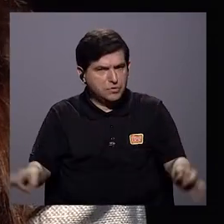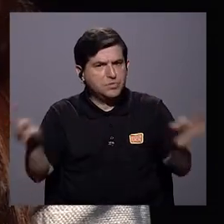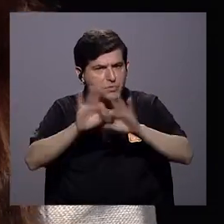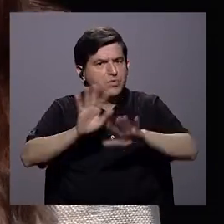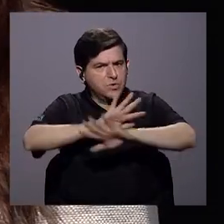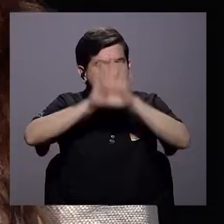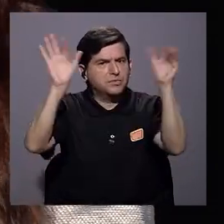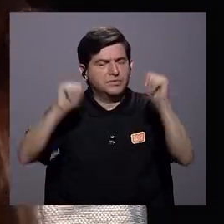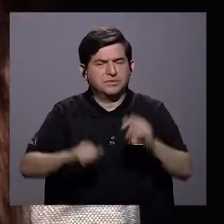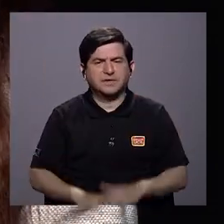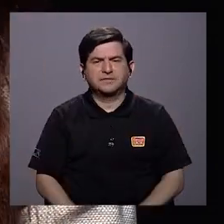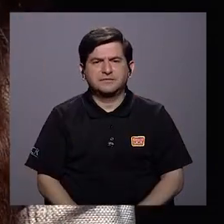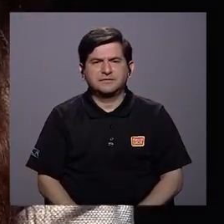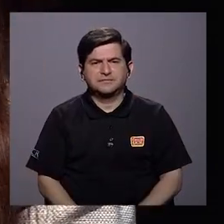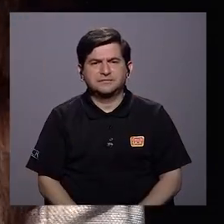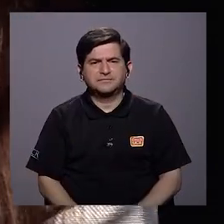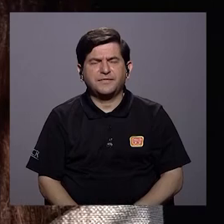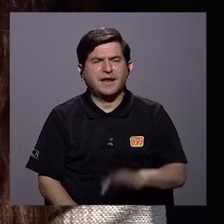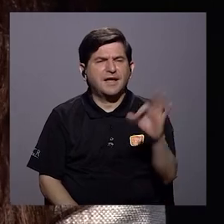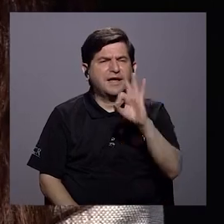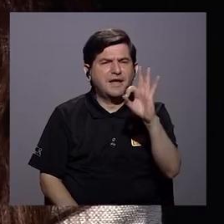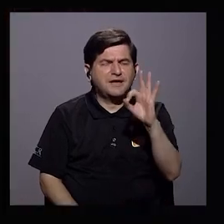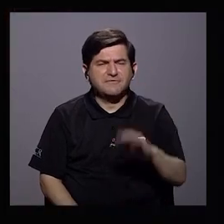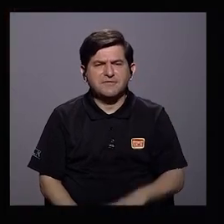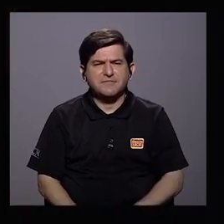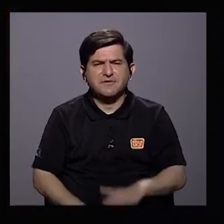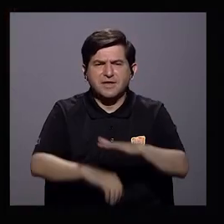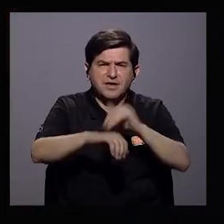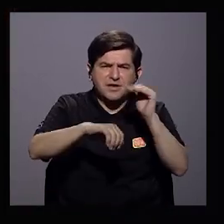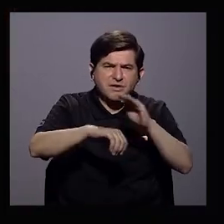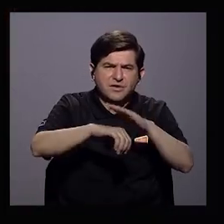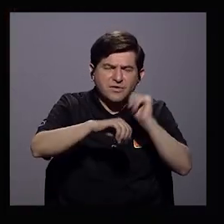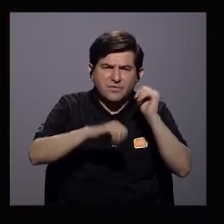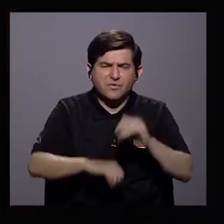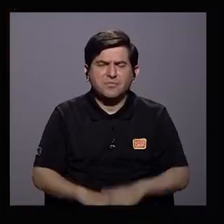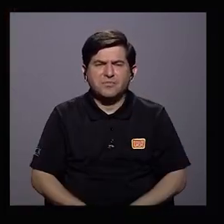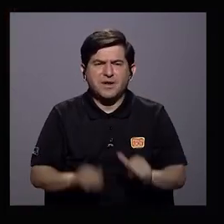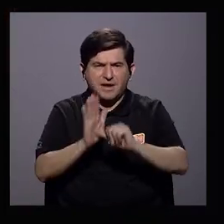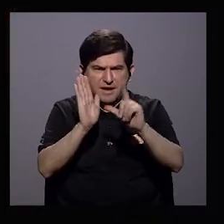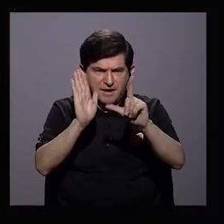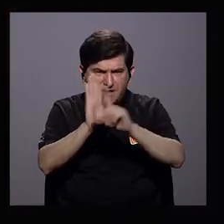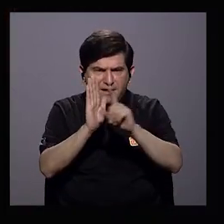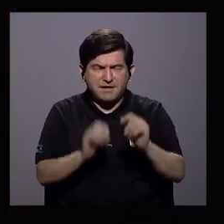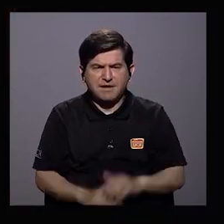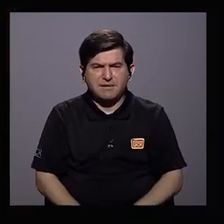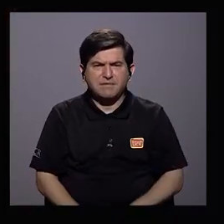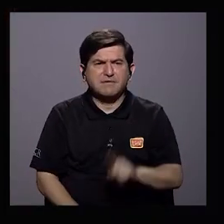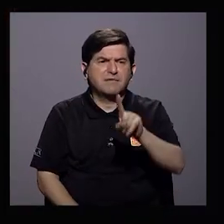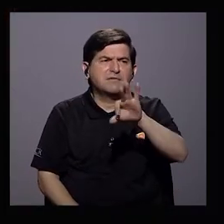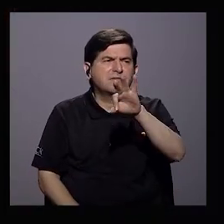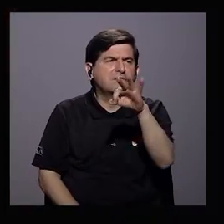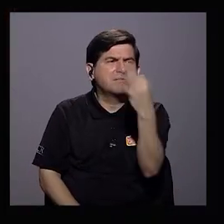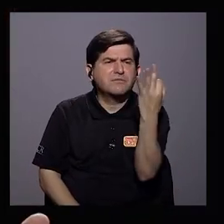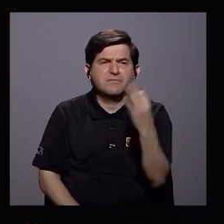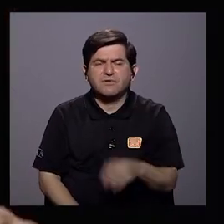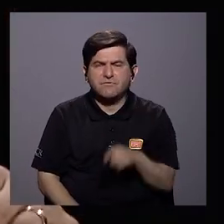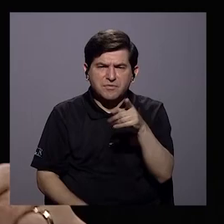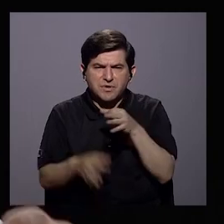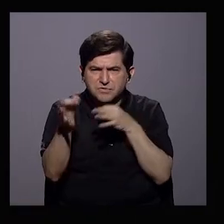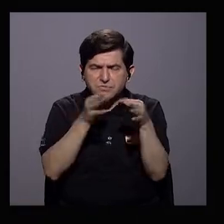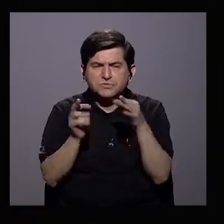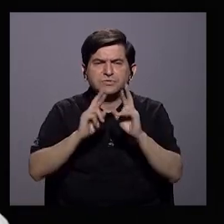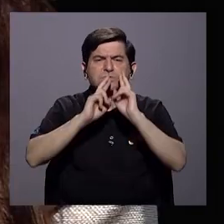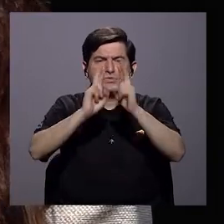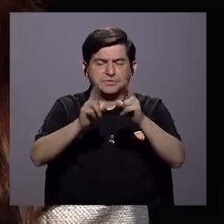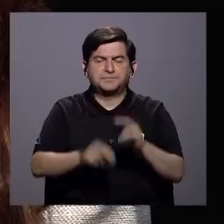importante. ¿Por qué? Le digo porque en el pasado febrero se le convoca a Asamblea Legislativa para que de algún modo rinda